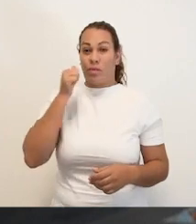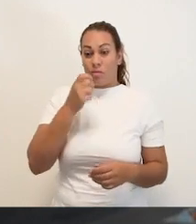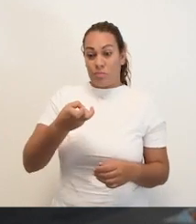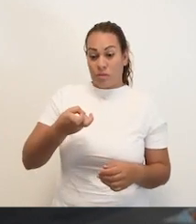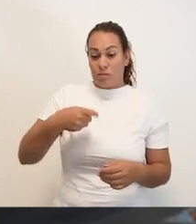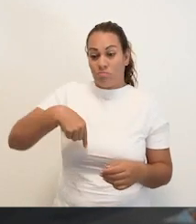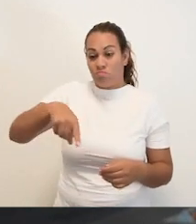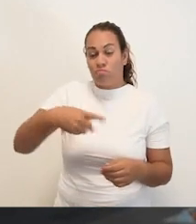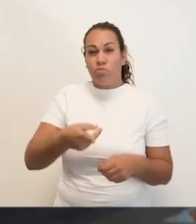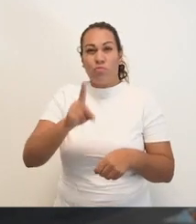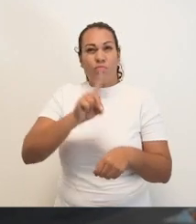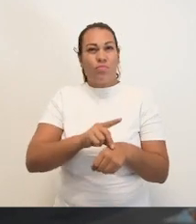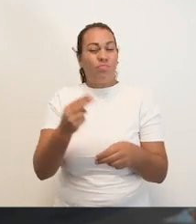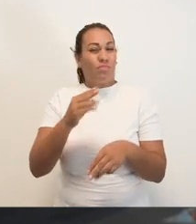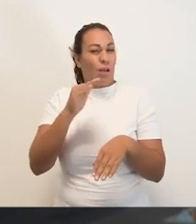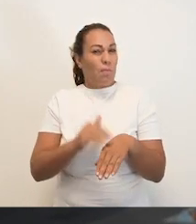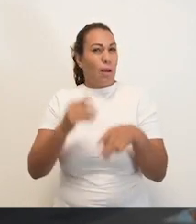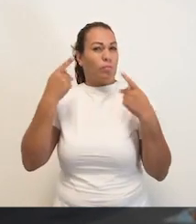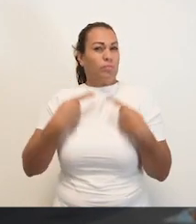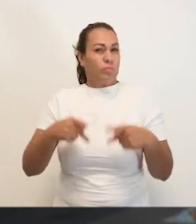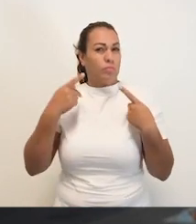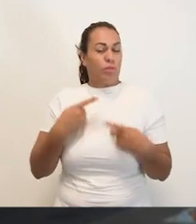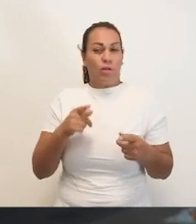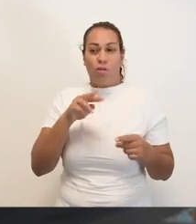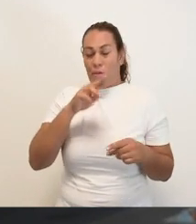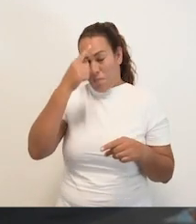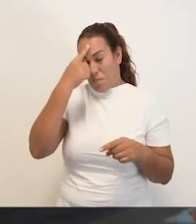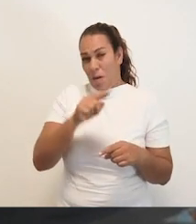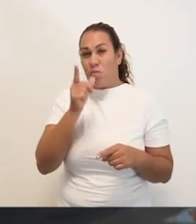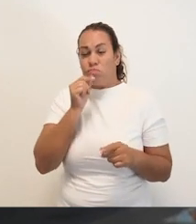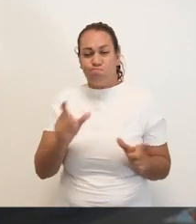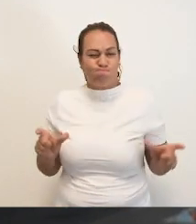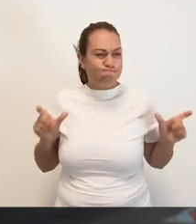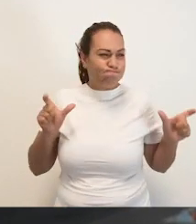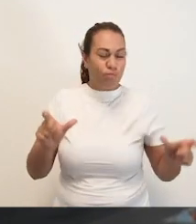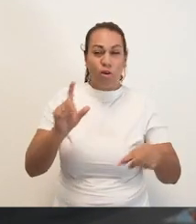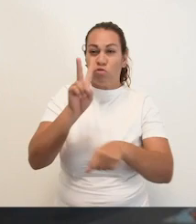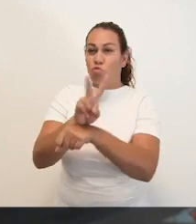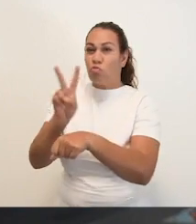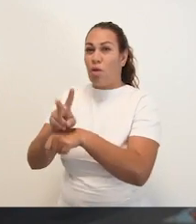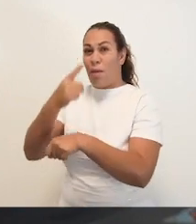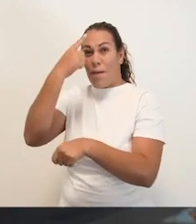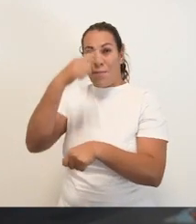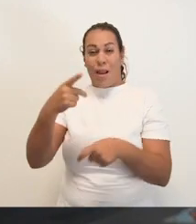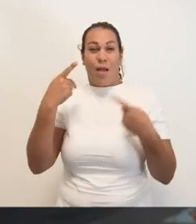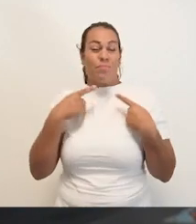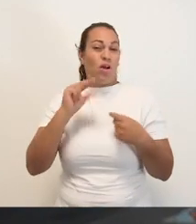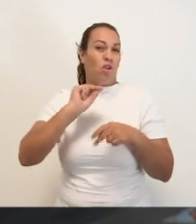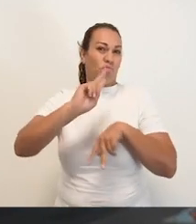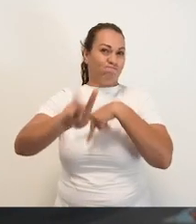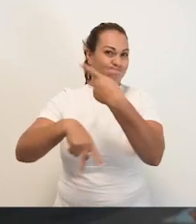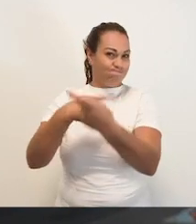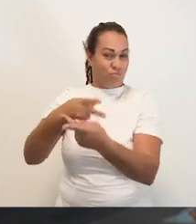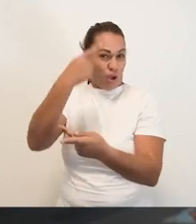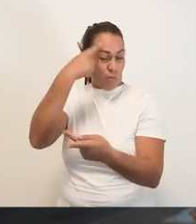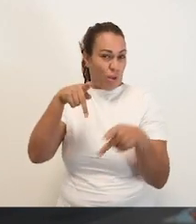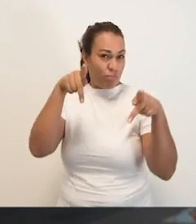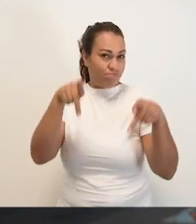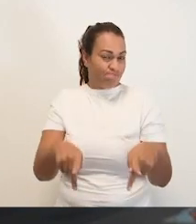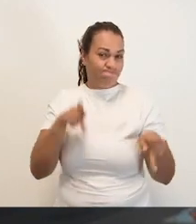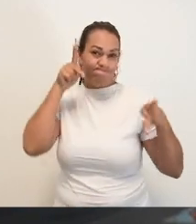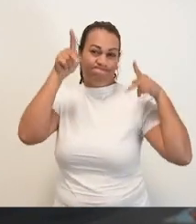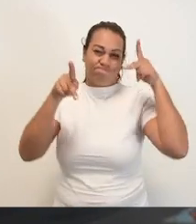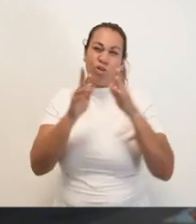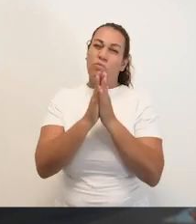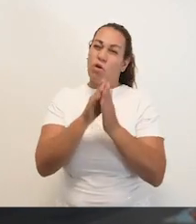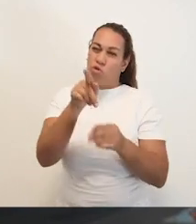Durante estos días vamos a desplegar un operativo en las inmediaciones de los cementerios para evitar que la ciudadanía ingrese a